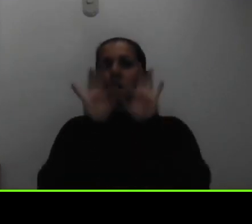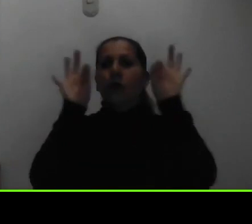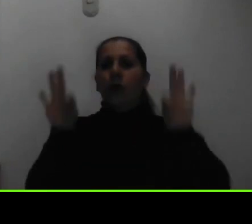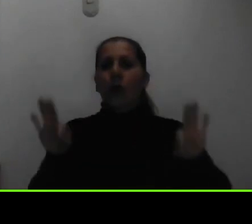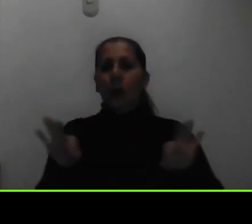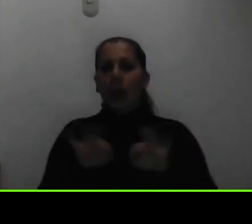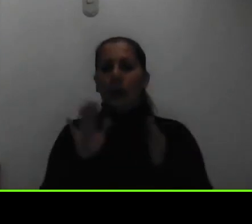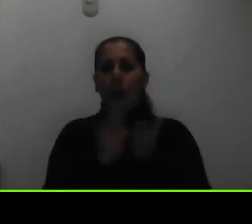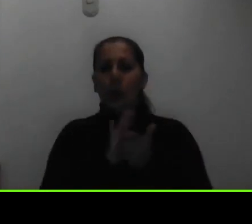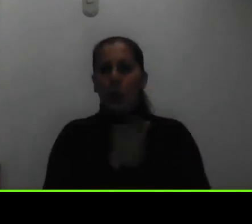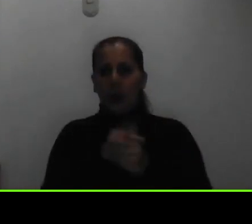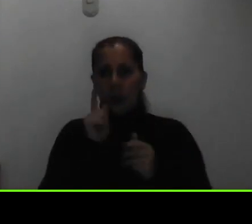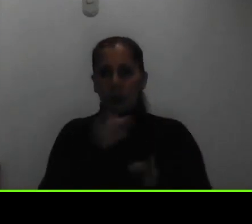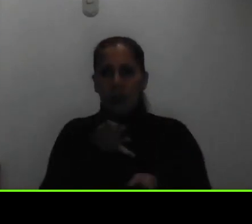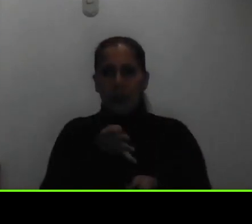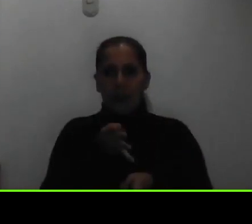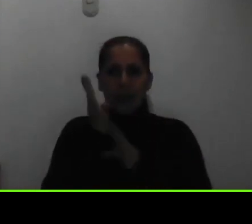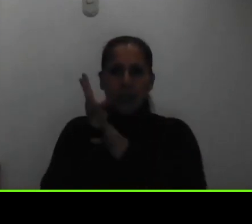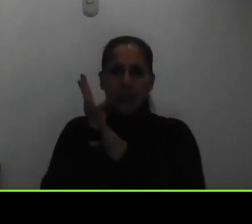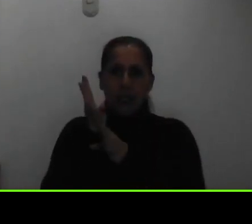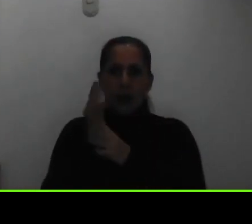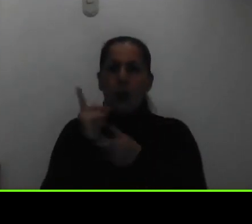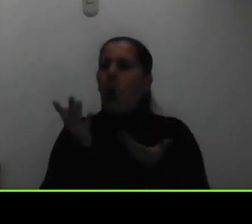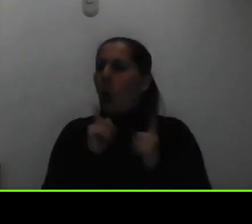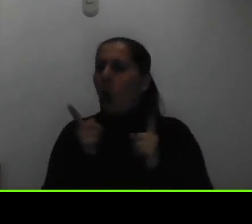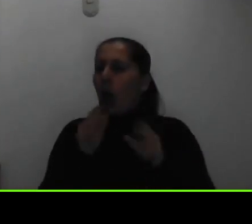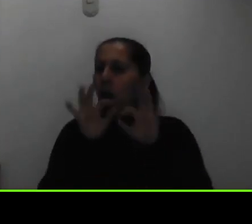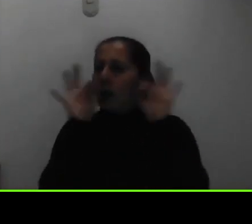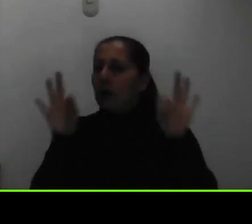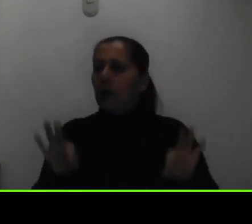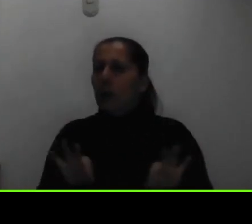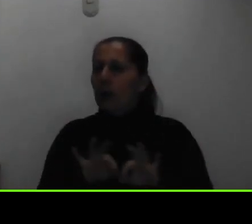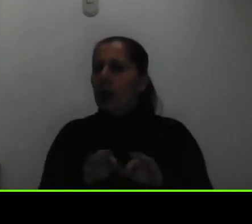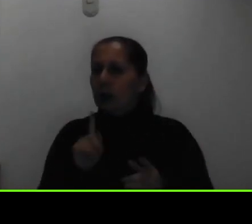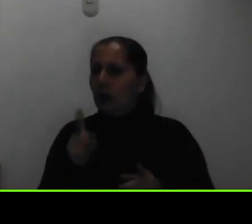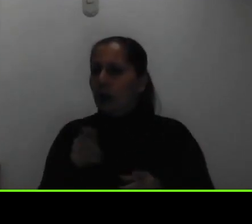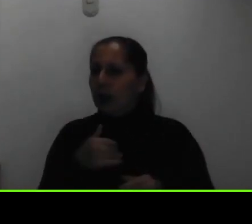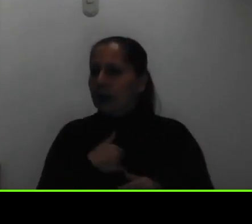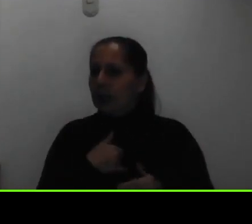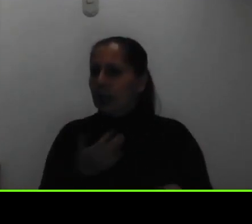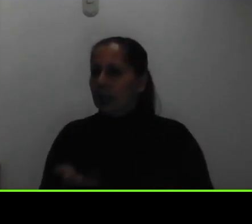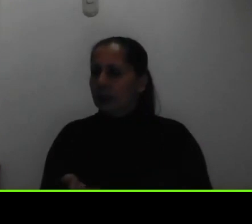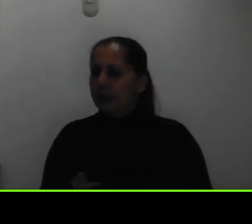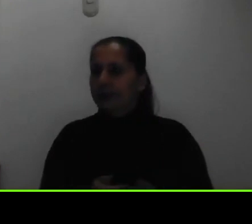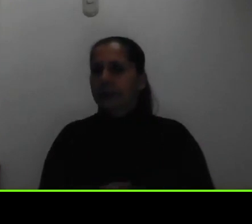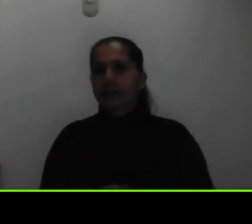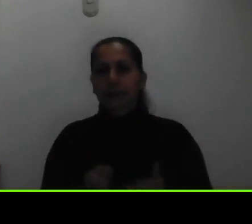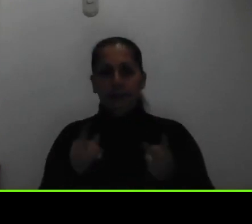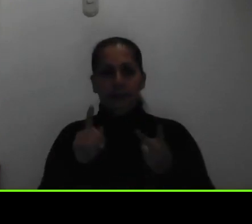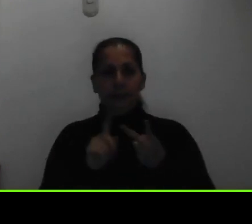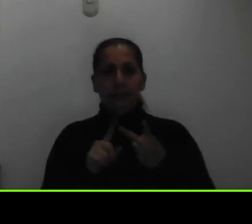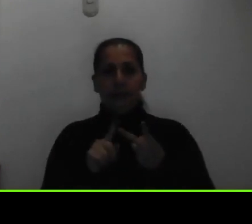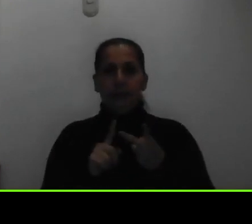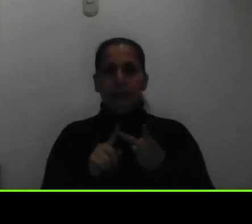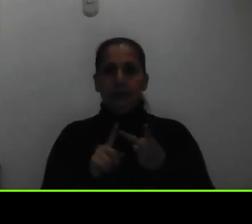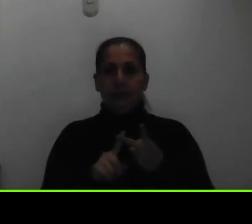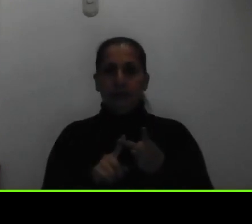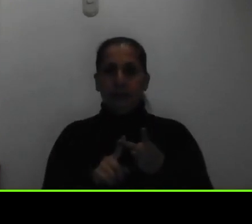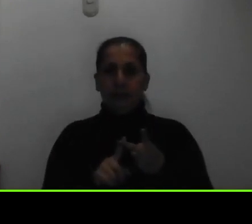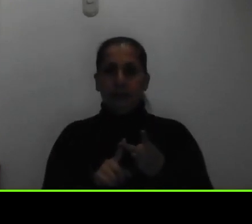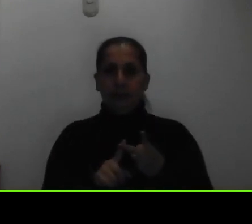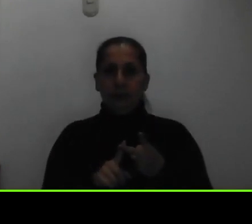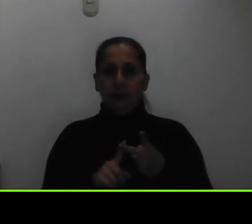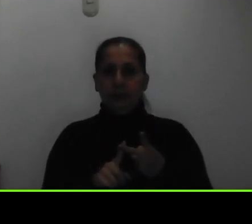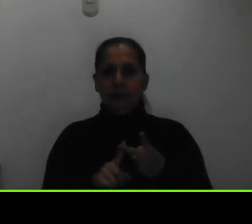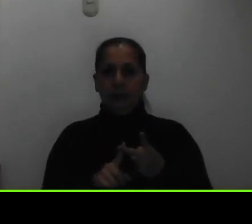documentos que se deben cargar cuál es el formato que deben tener esos documentos y también relacionado con